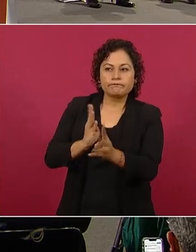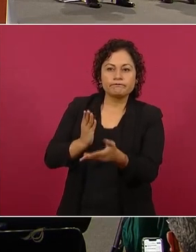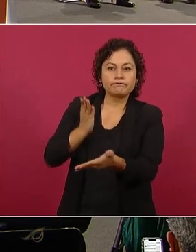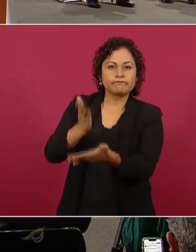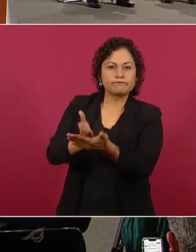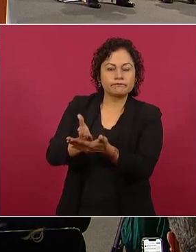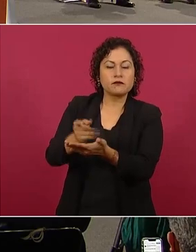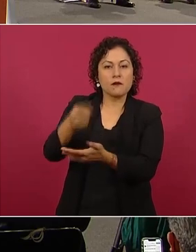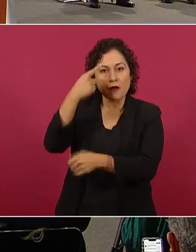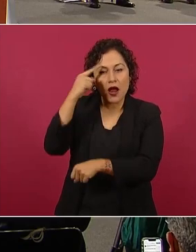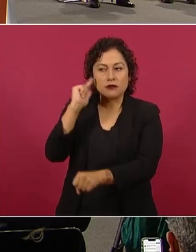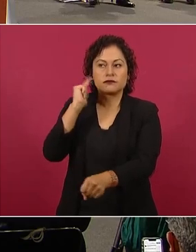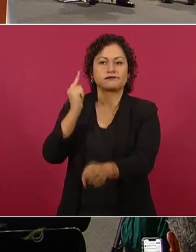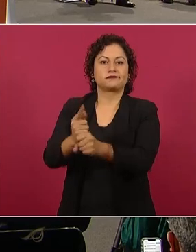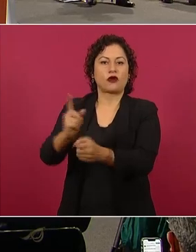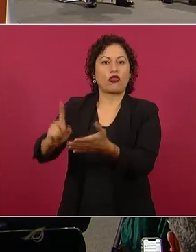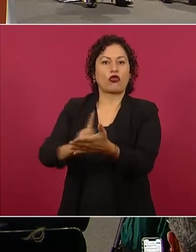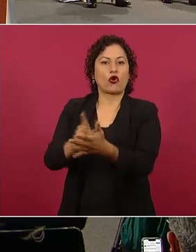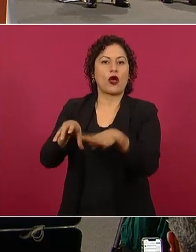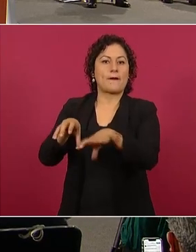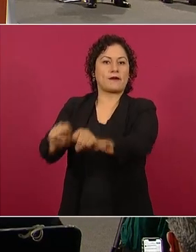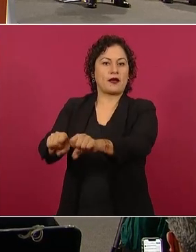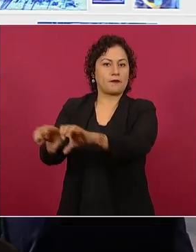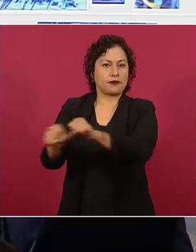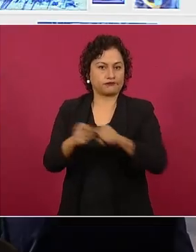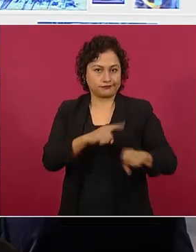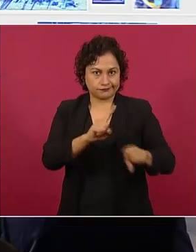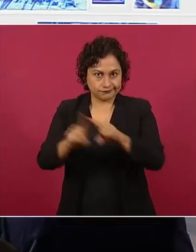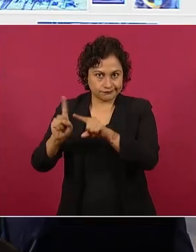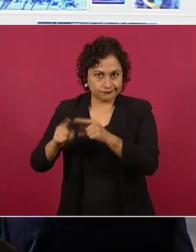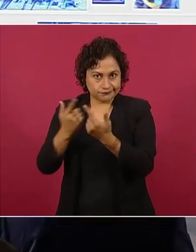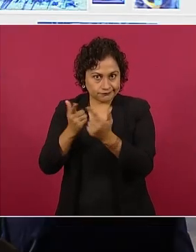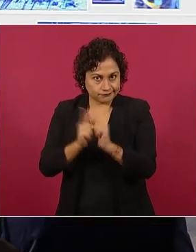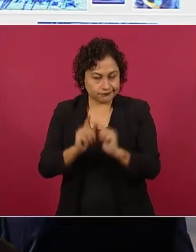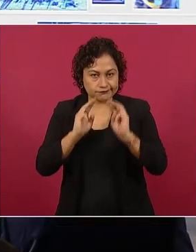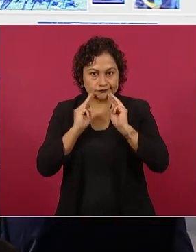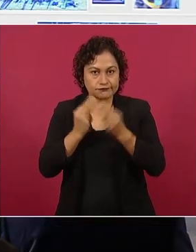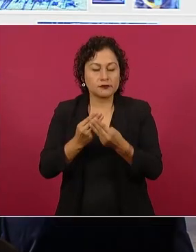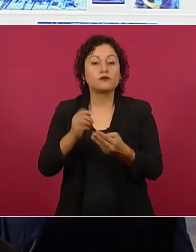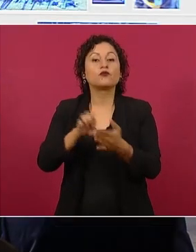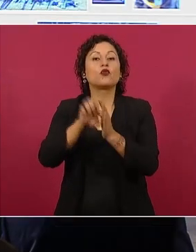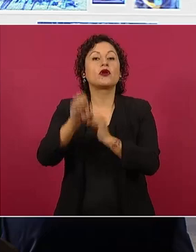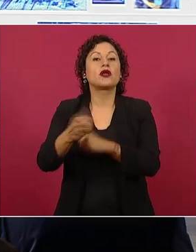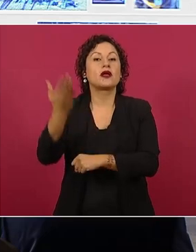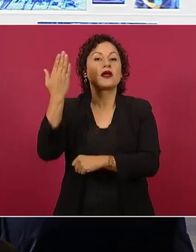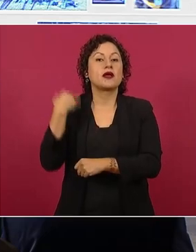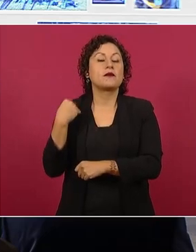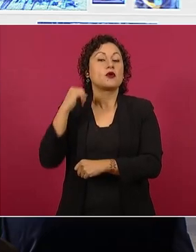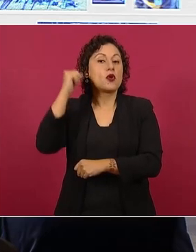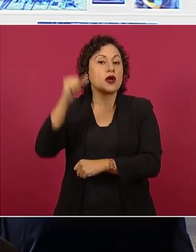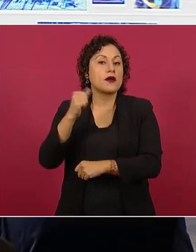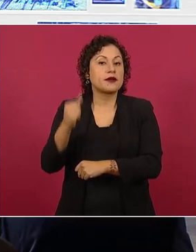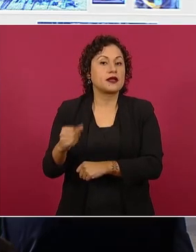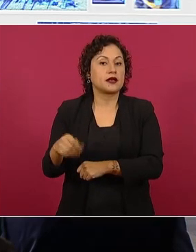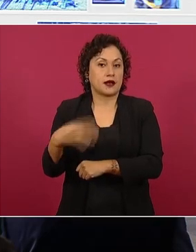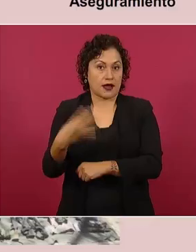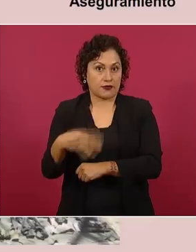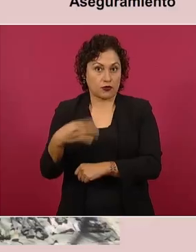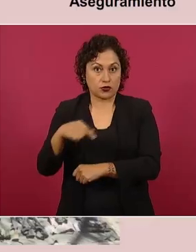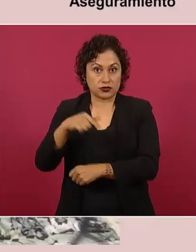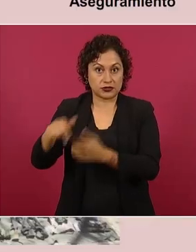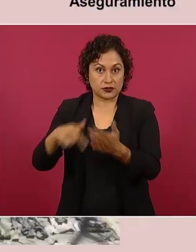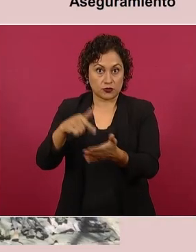detenciones relevantes, como la que aconteció el 14 de abril en Santa María del Oro, donde detuvieron